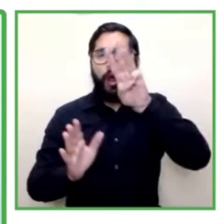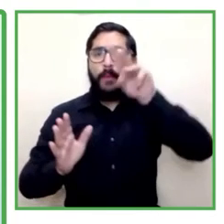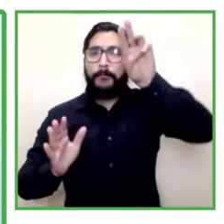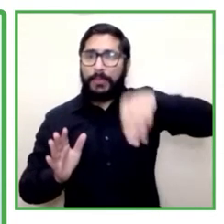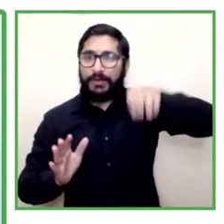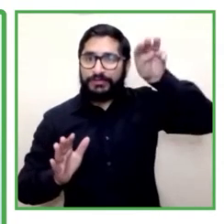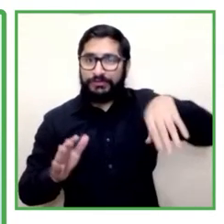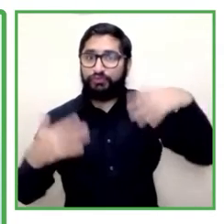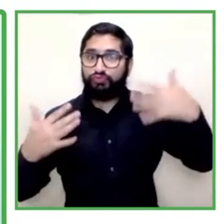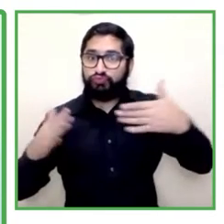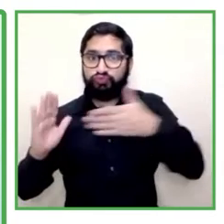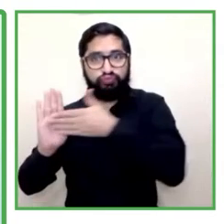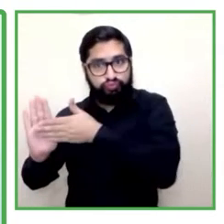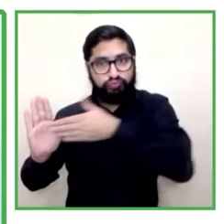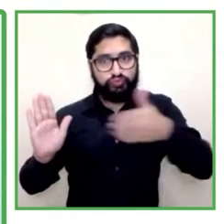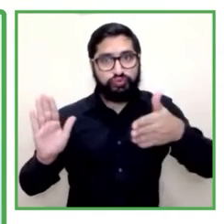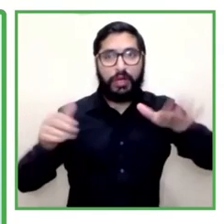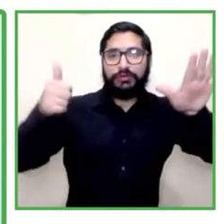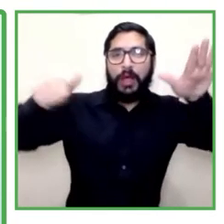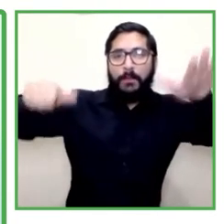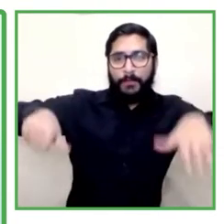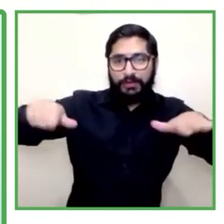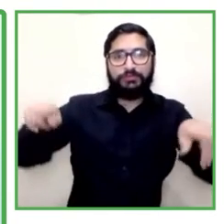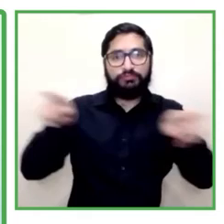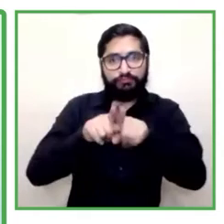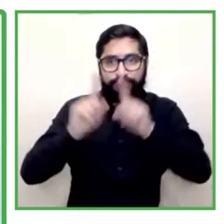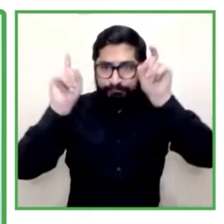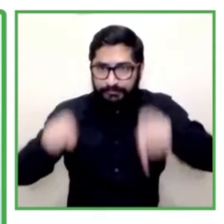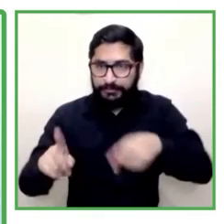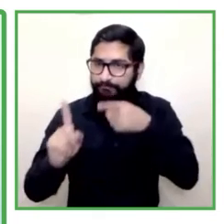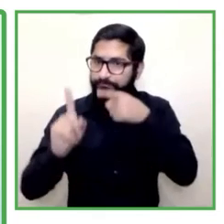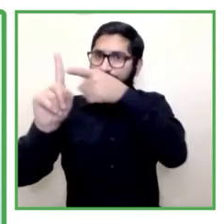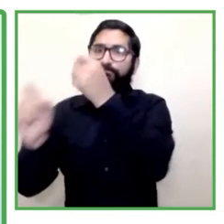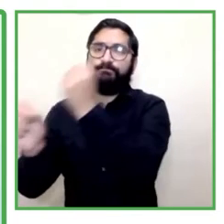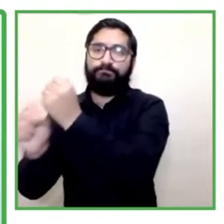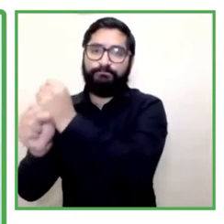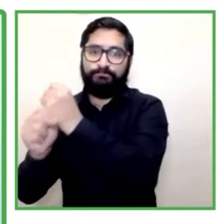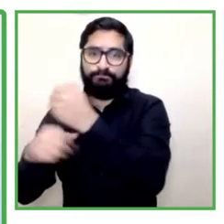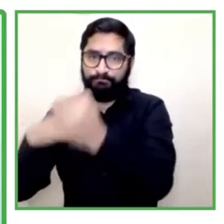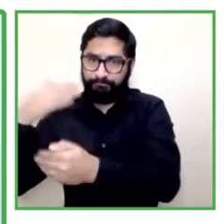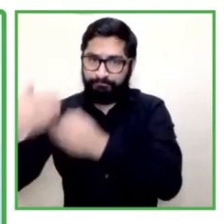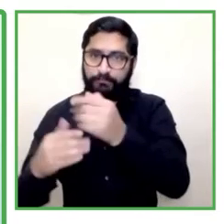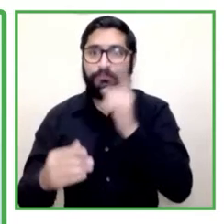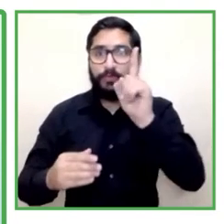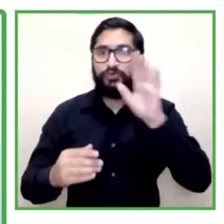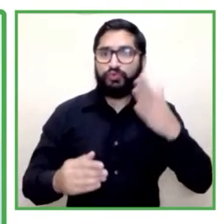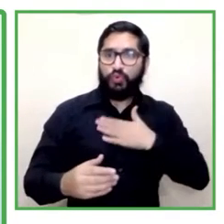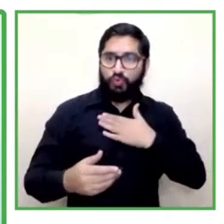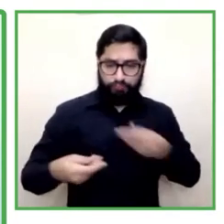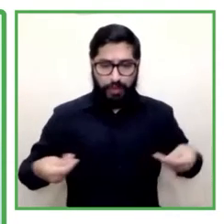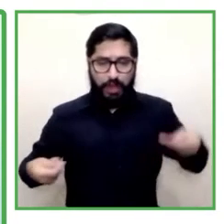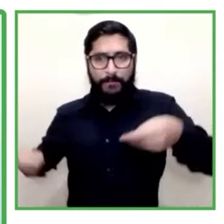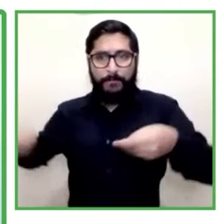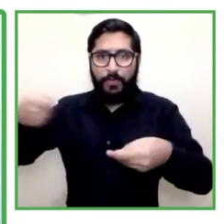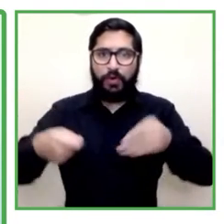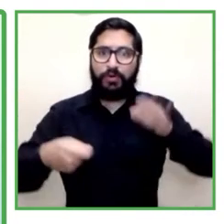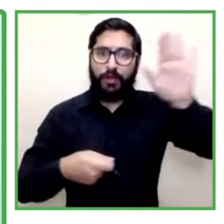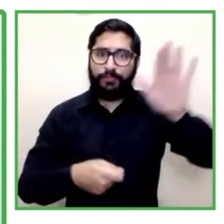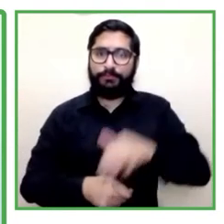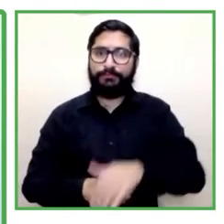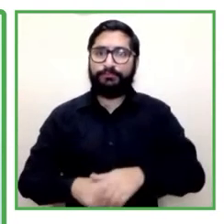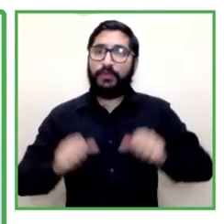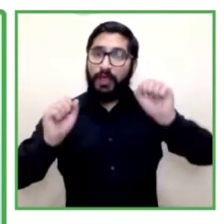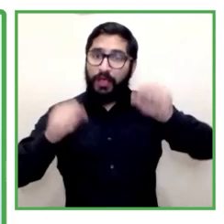evaluación cualitativa del programa destaca el aporte a la autonomía y el fomento en el ejercicio de derechos de nuestros usuarios. Se destaca en ese sentido